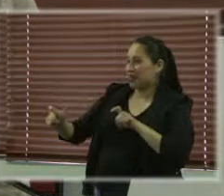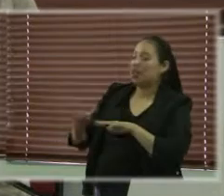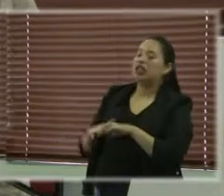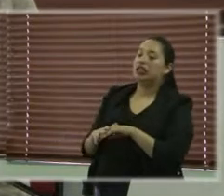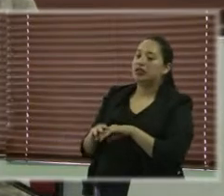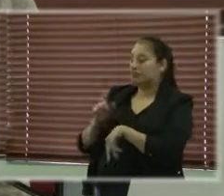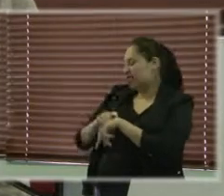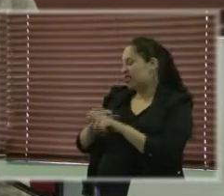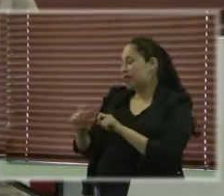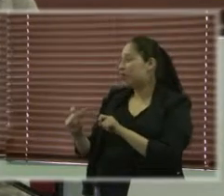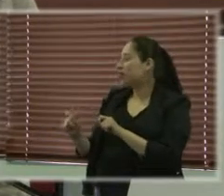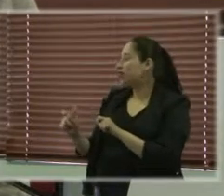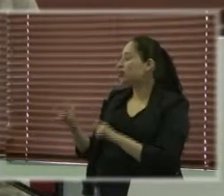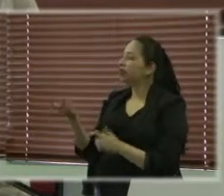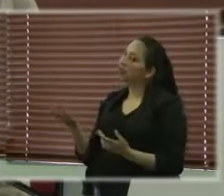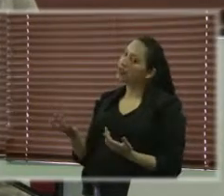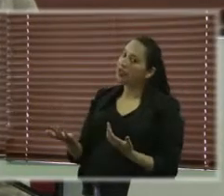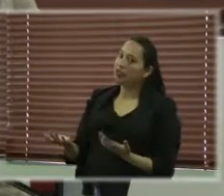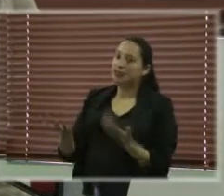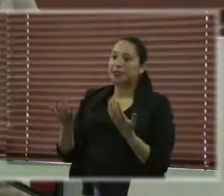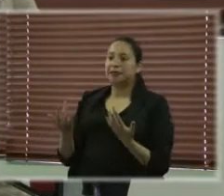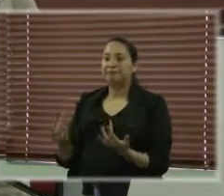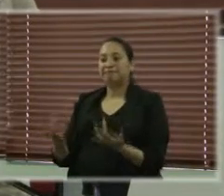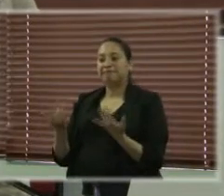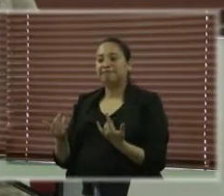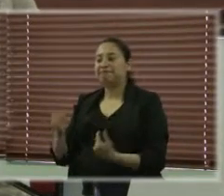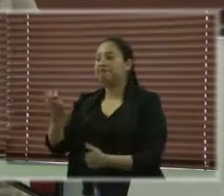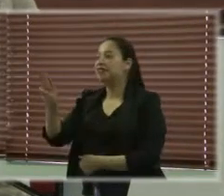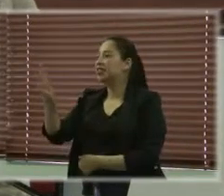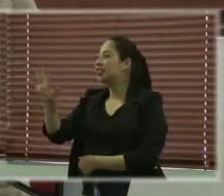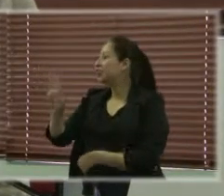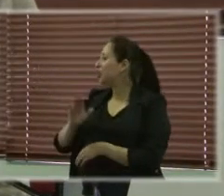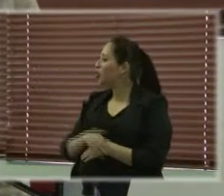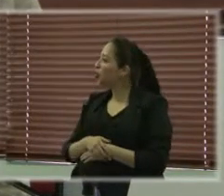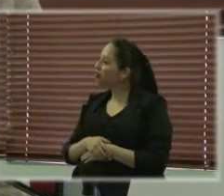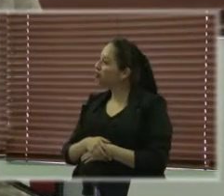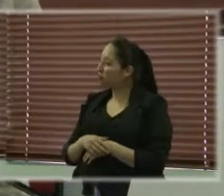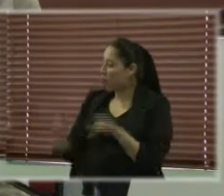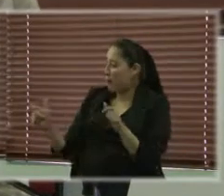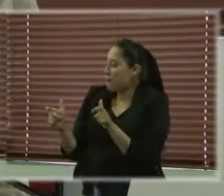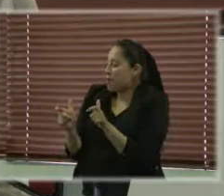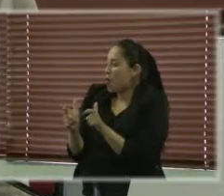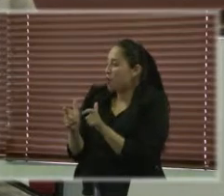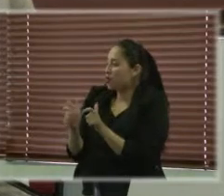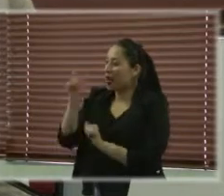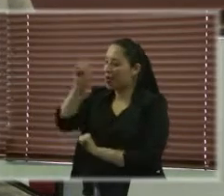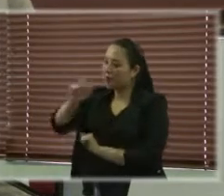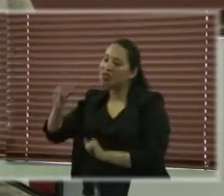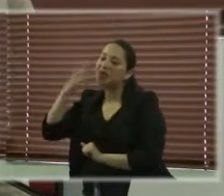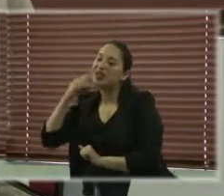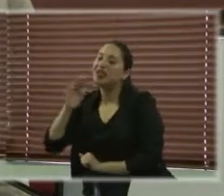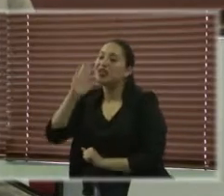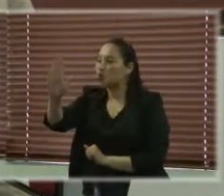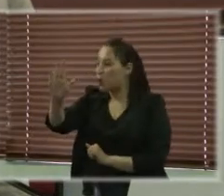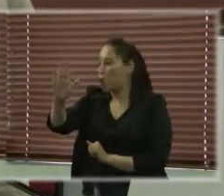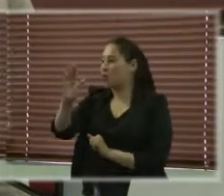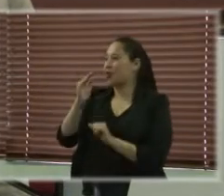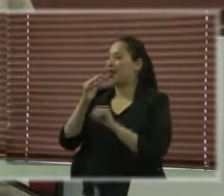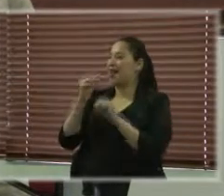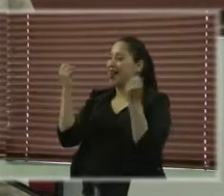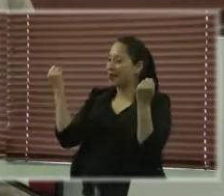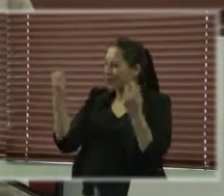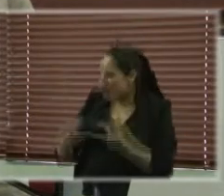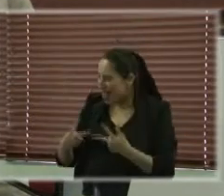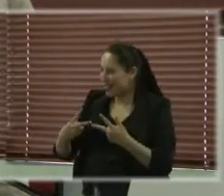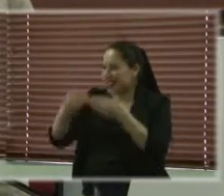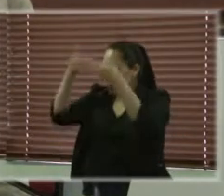aún así sentimos que fueran muy pocas, pero una de las cosas que hemos ido notando es eso, que es un tema sobre